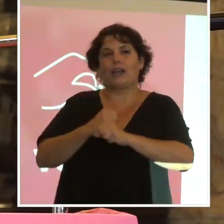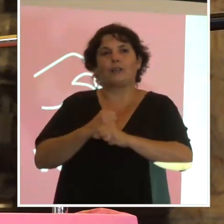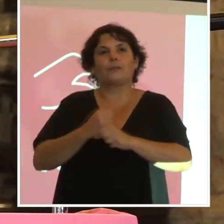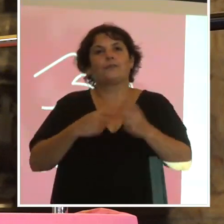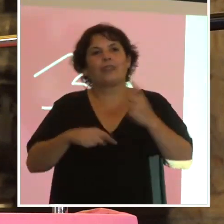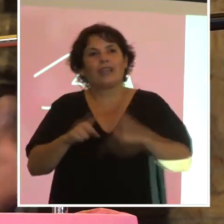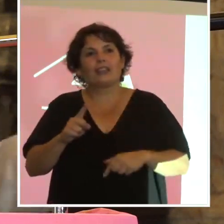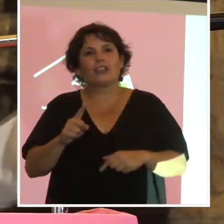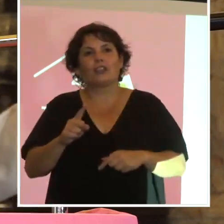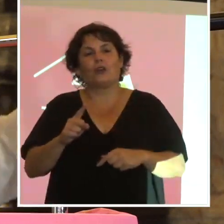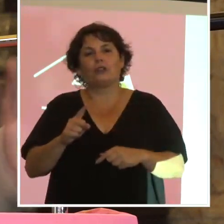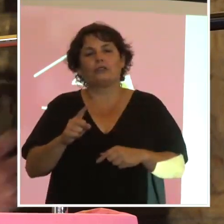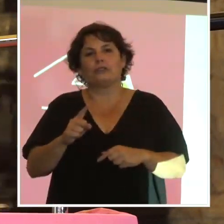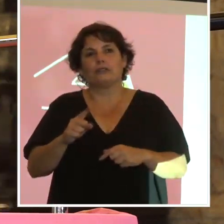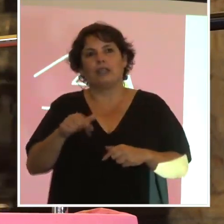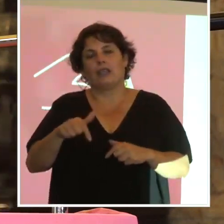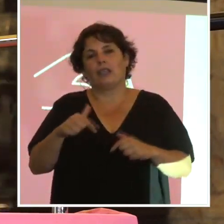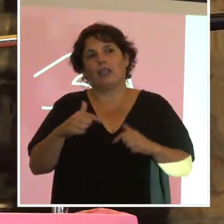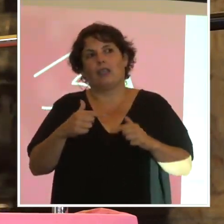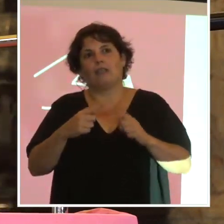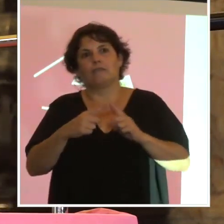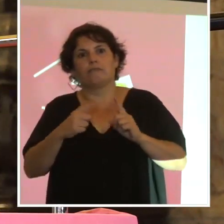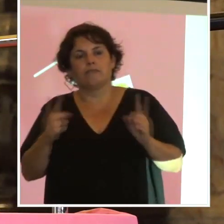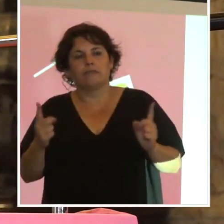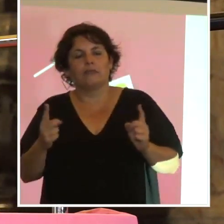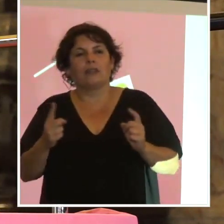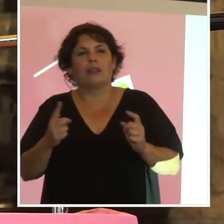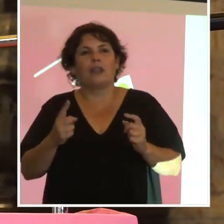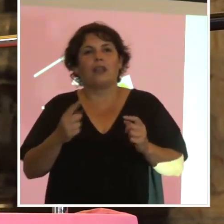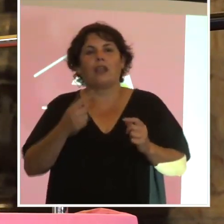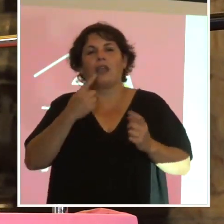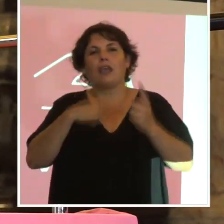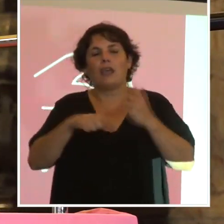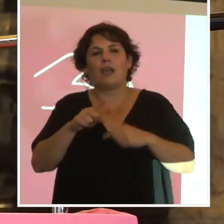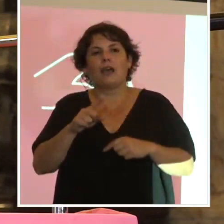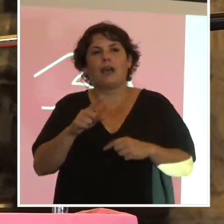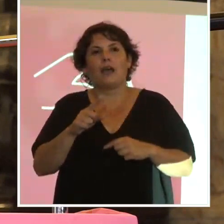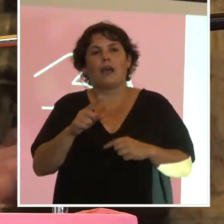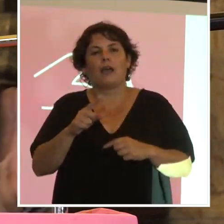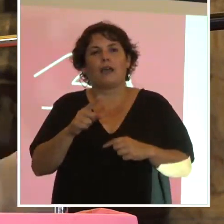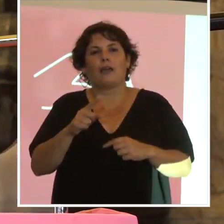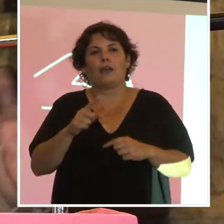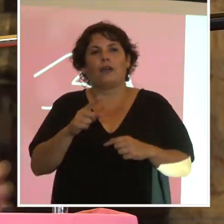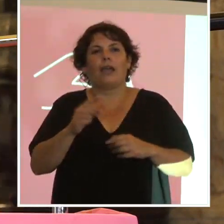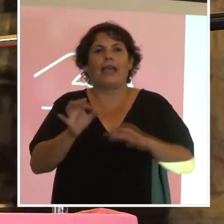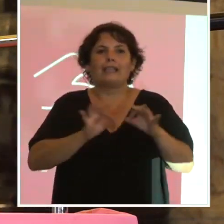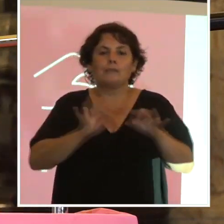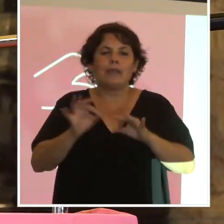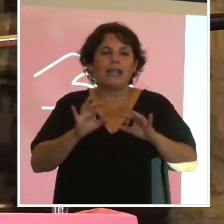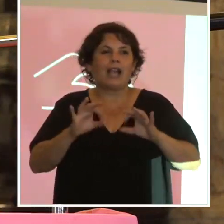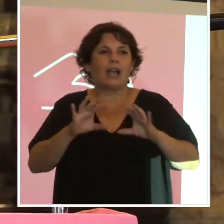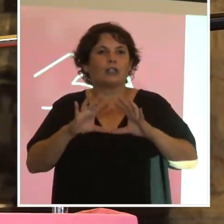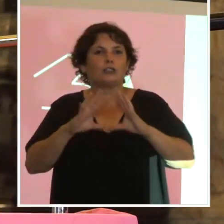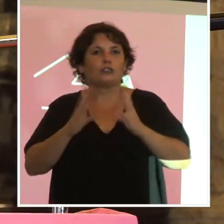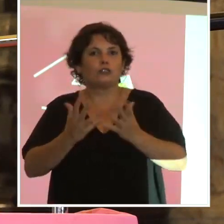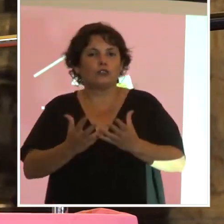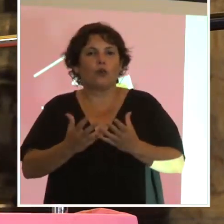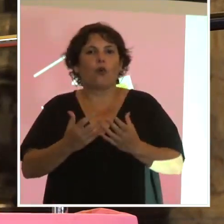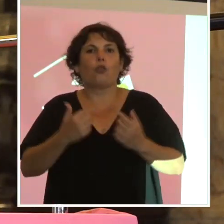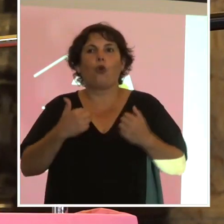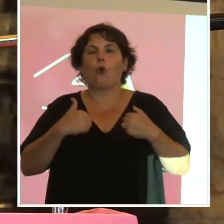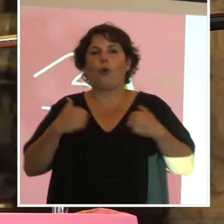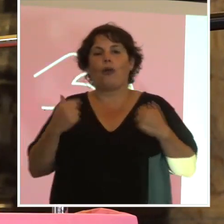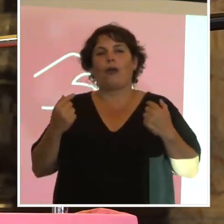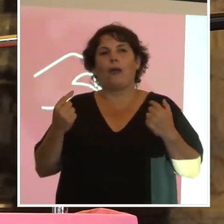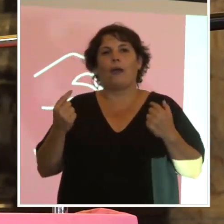convicción, porque es muy larga la ley, sus 135 artículos son muy largos, de explicarlos todos, es que vinimos hoy a